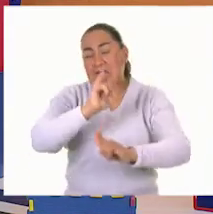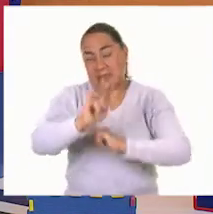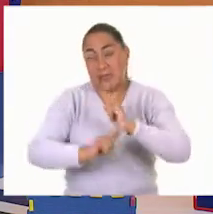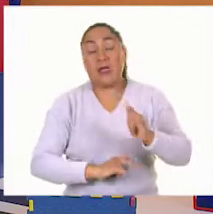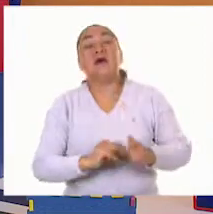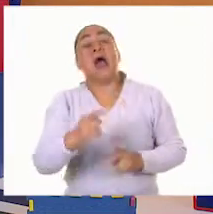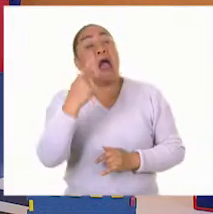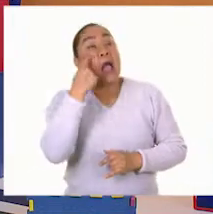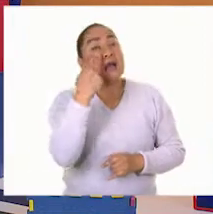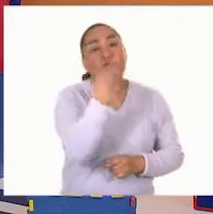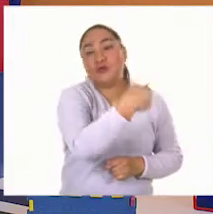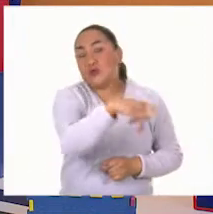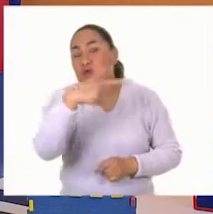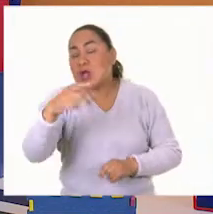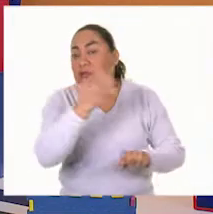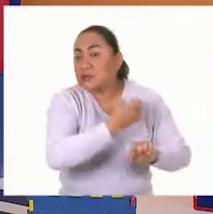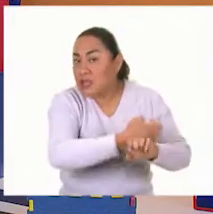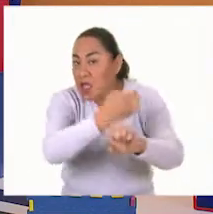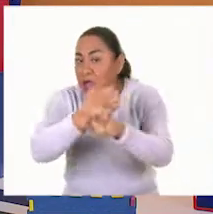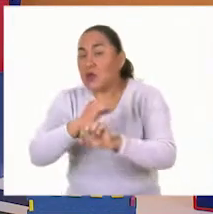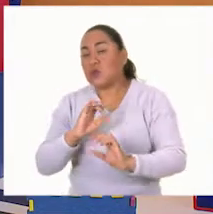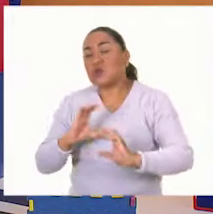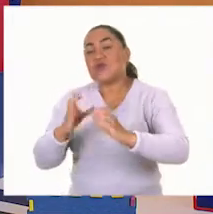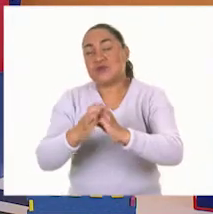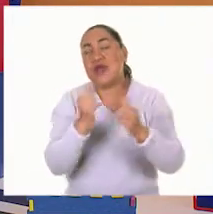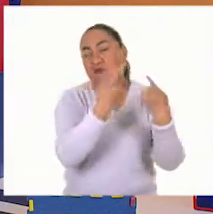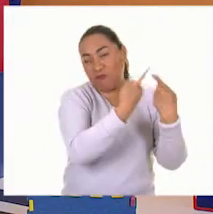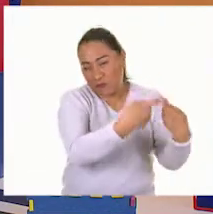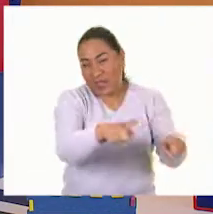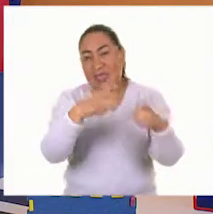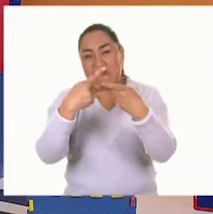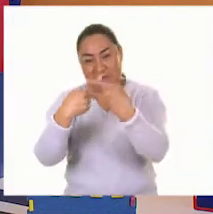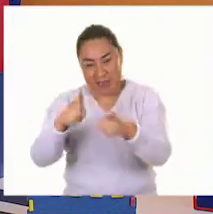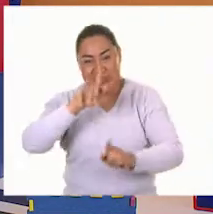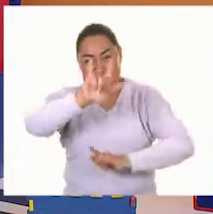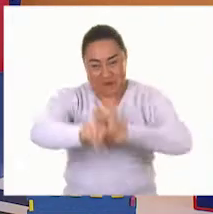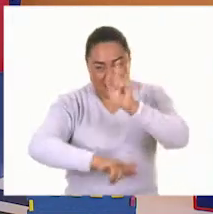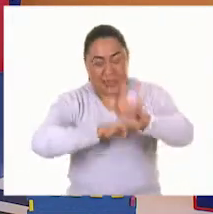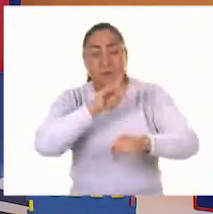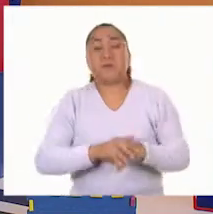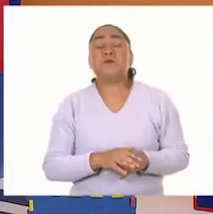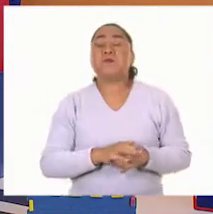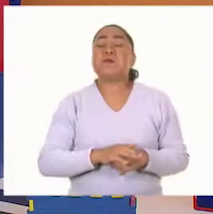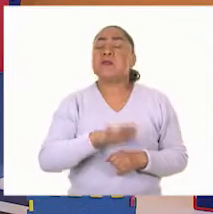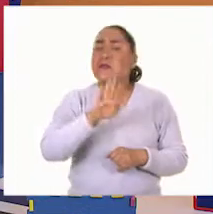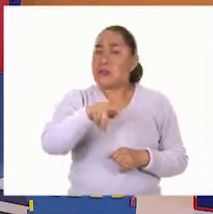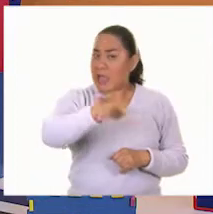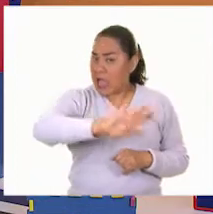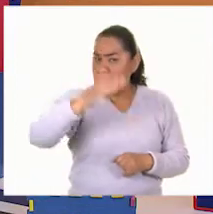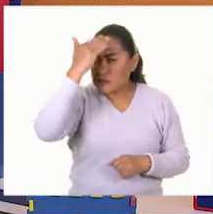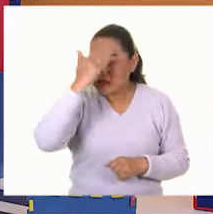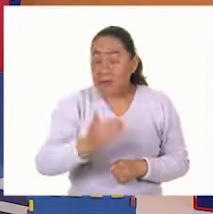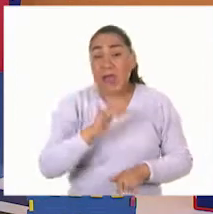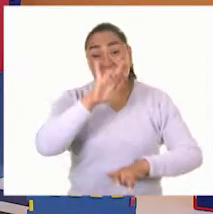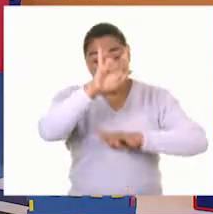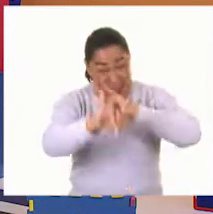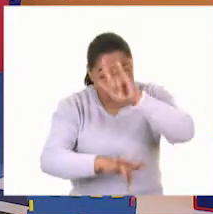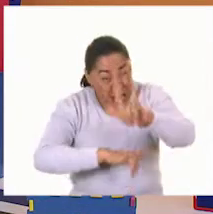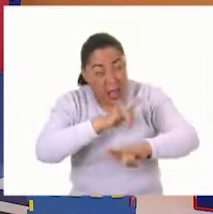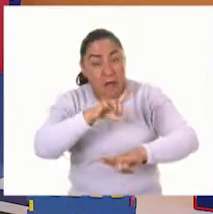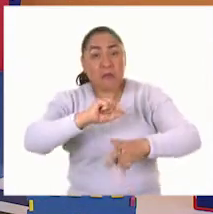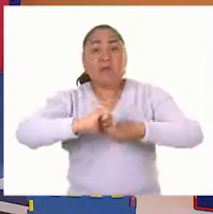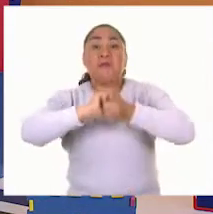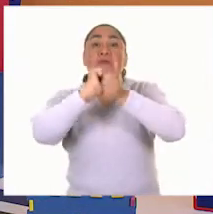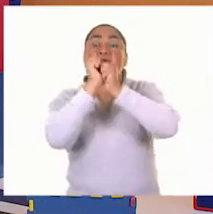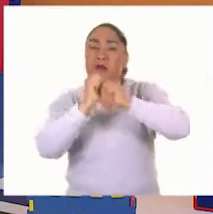la celebran o se ponen las ferias de diferente forma. Pero ¿sabían ustedes que las ferias han cambiado con el paso del